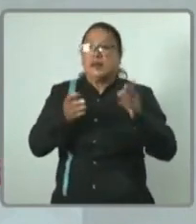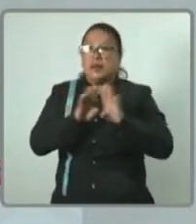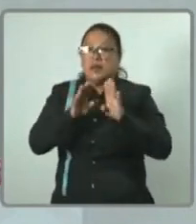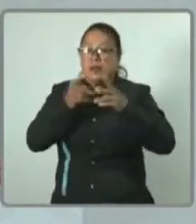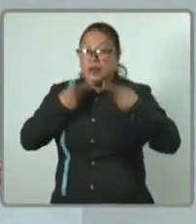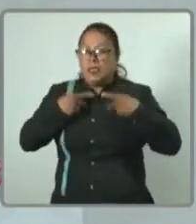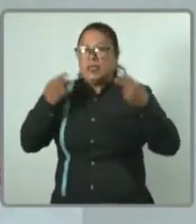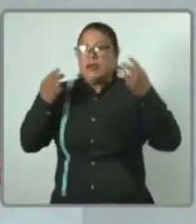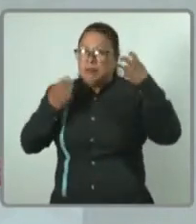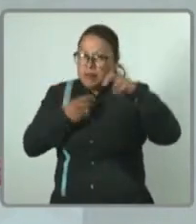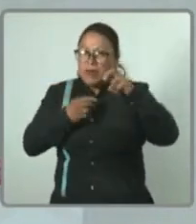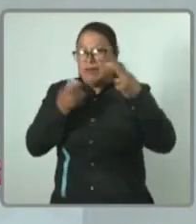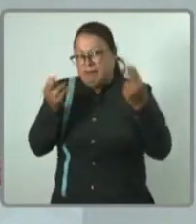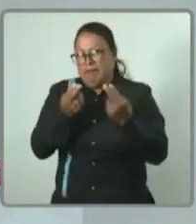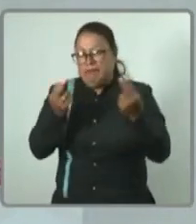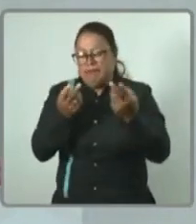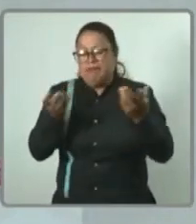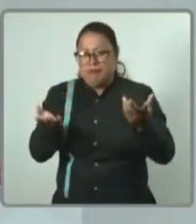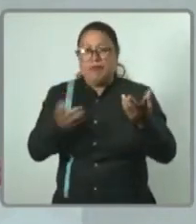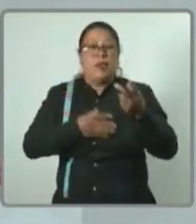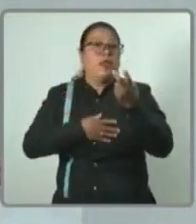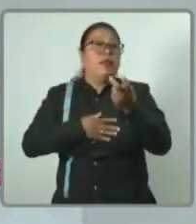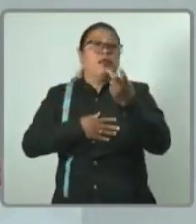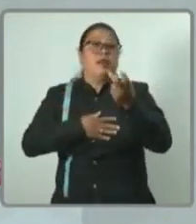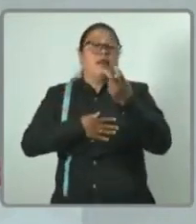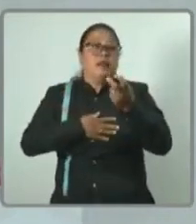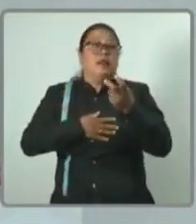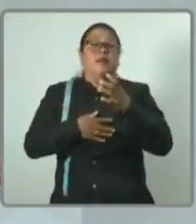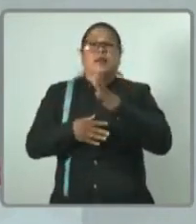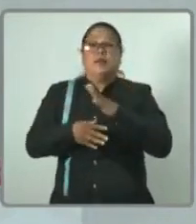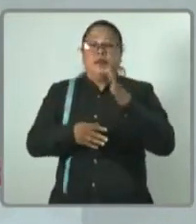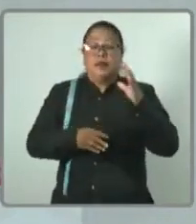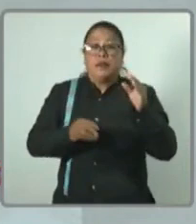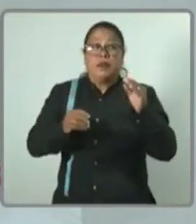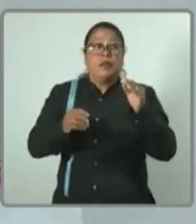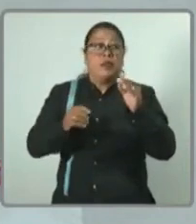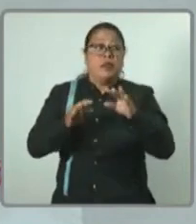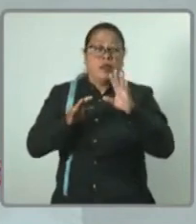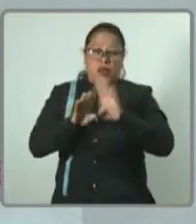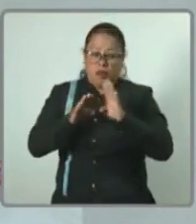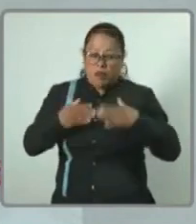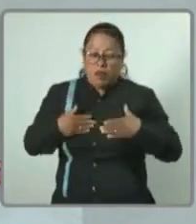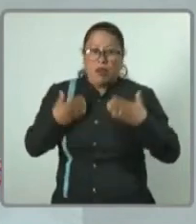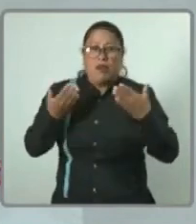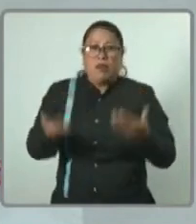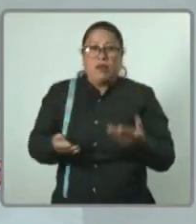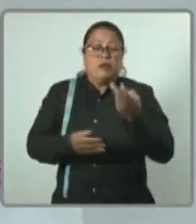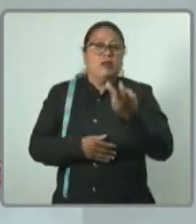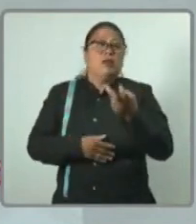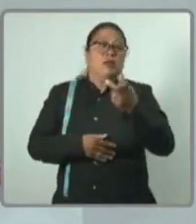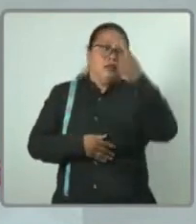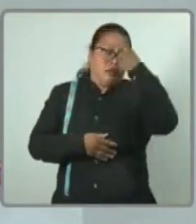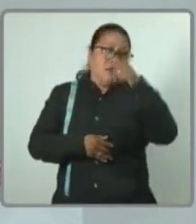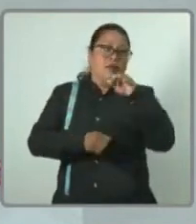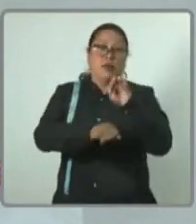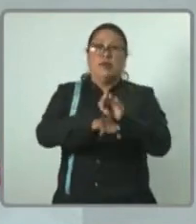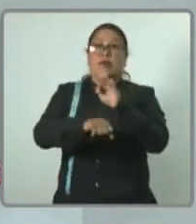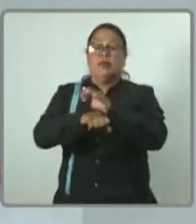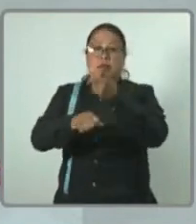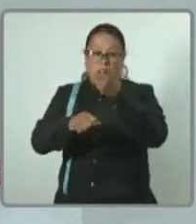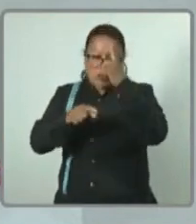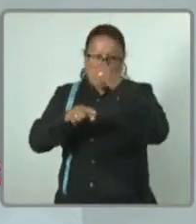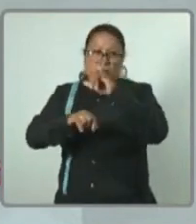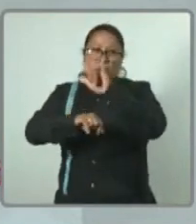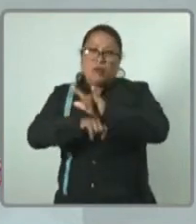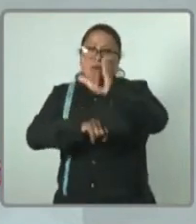viajeros y sus destinos. Esta red, construida con el tiempo y la confianza, no sólo beneficia el traslado de las